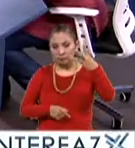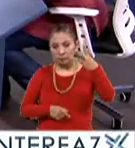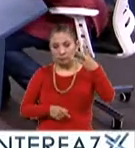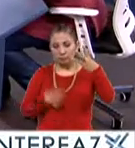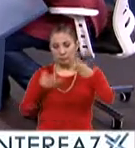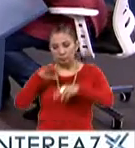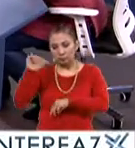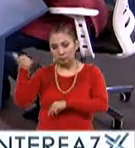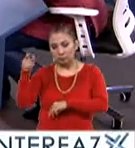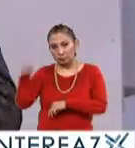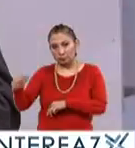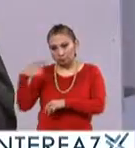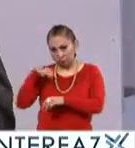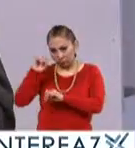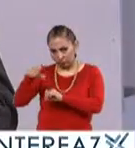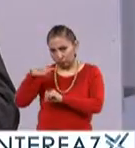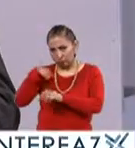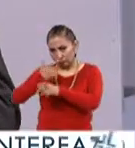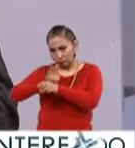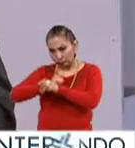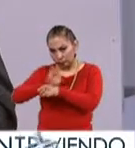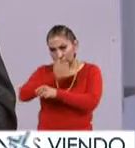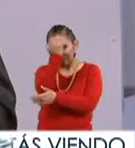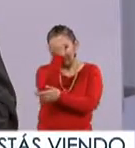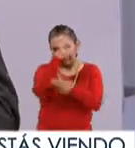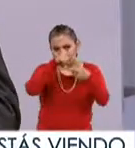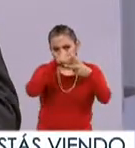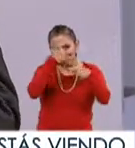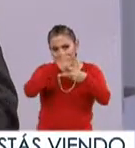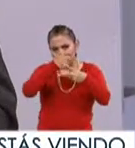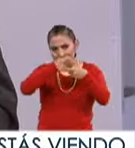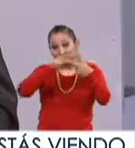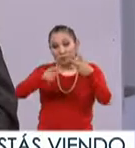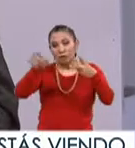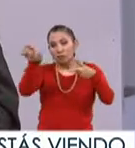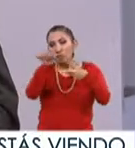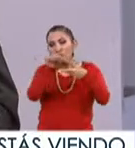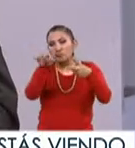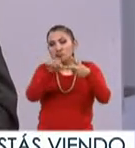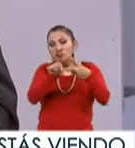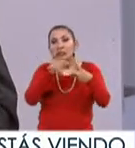Y tenemos dentro de la misma licenciatura de preescolar y primaria con acentuación en inglés.